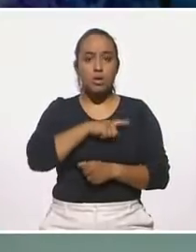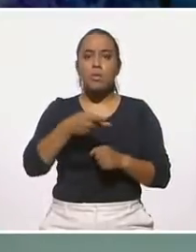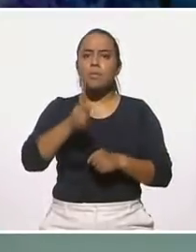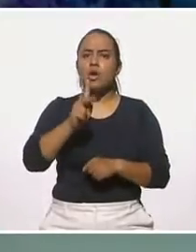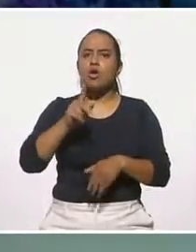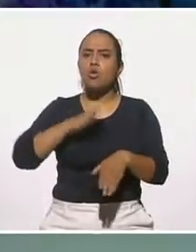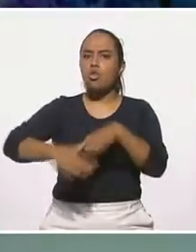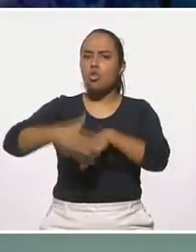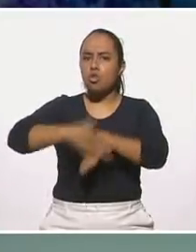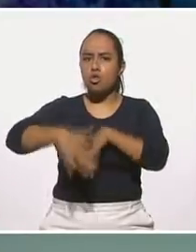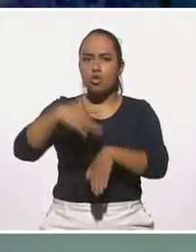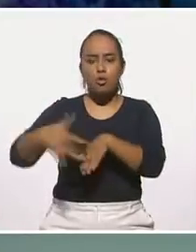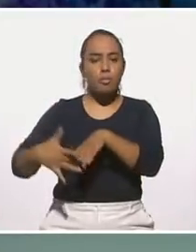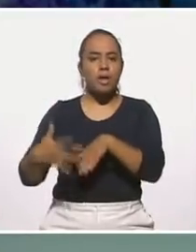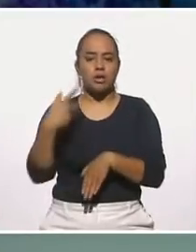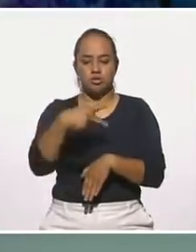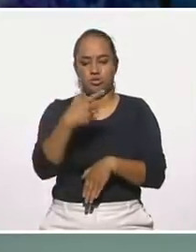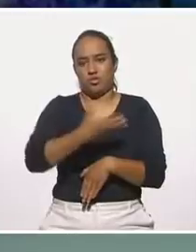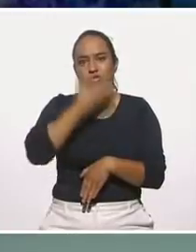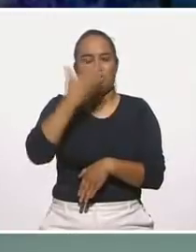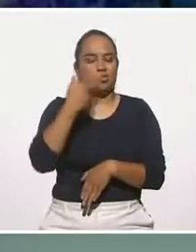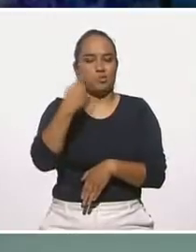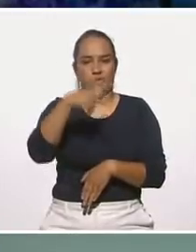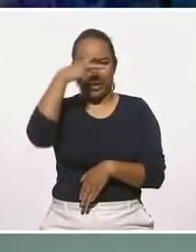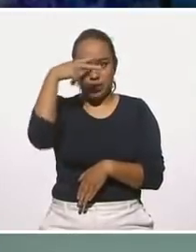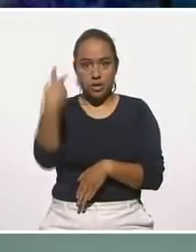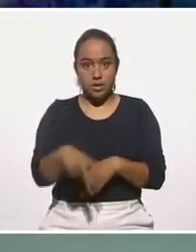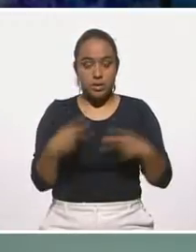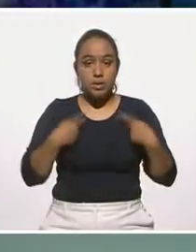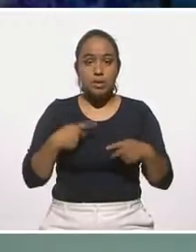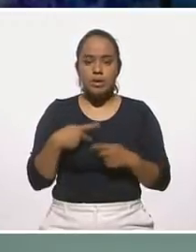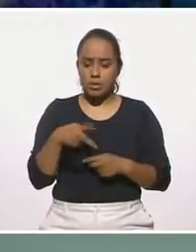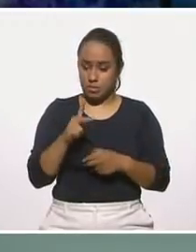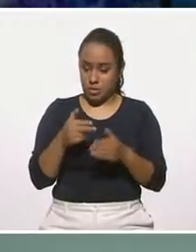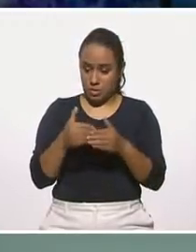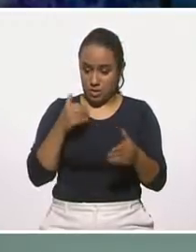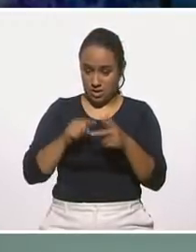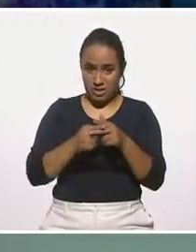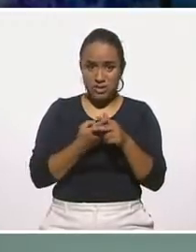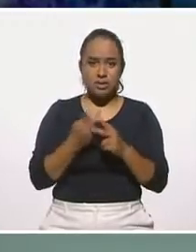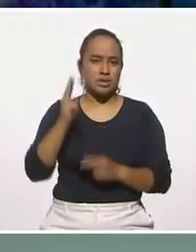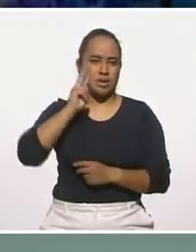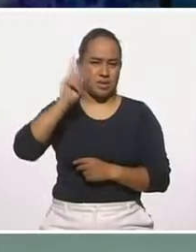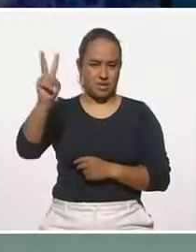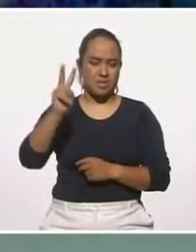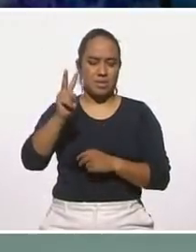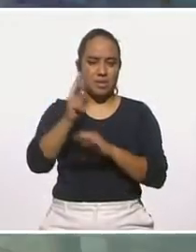cultura y alimento del mexicano. Pero antes de iniciar el tema, vamos a ver la siguiente cápsula.